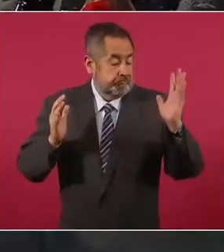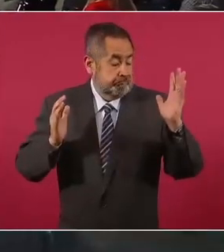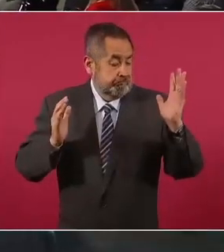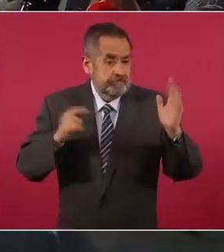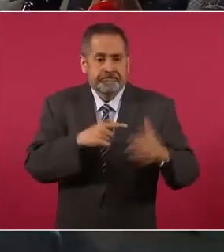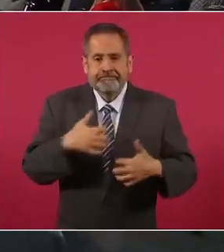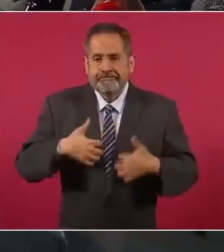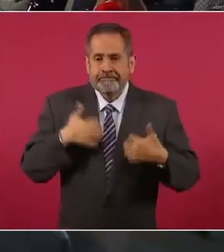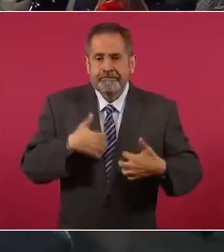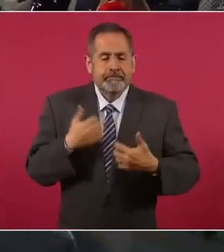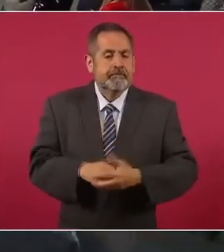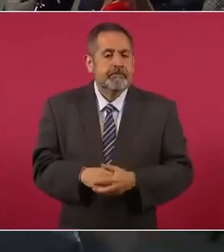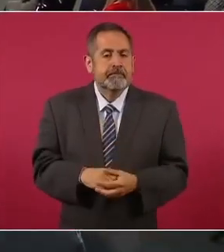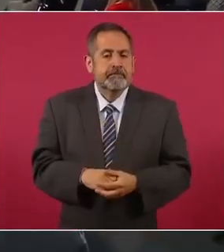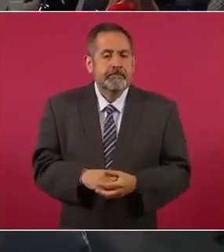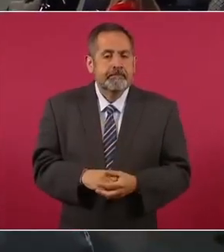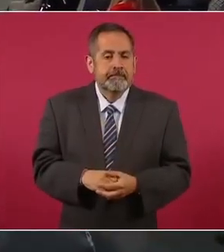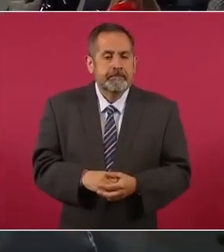por sólo